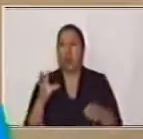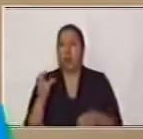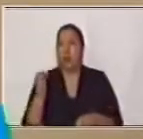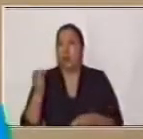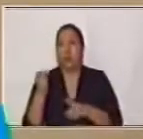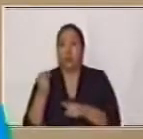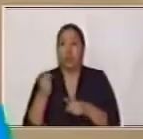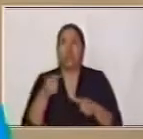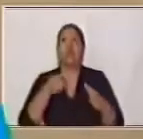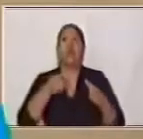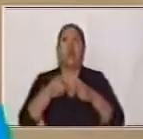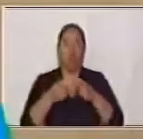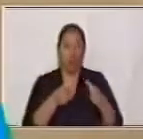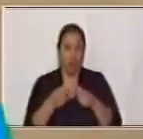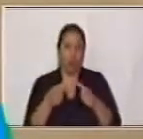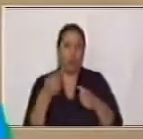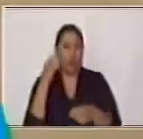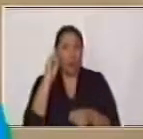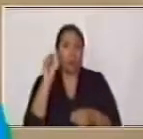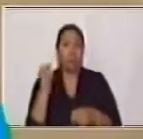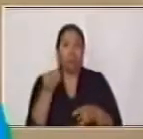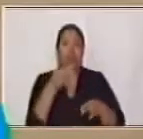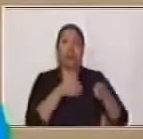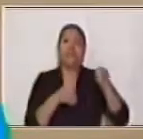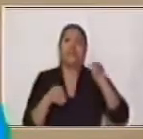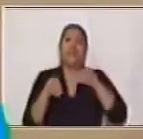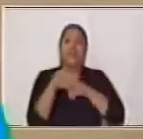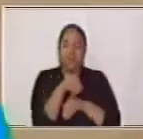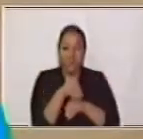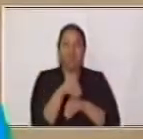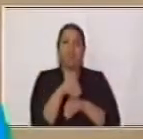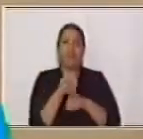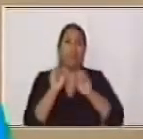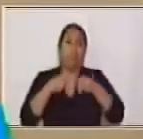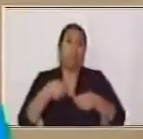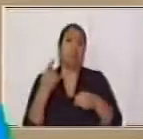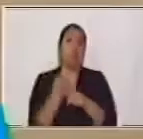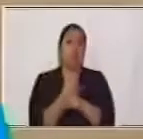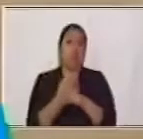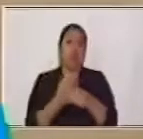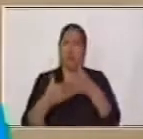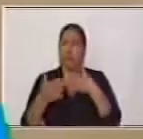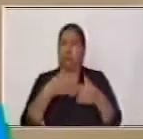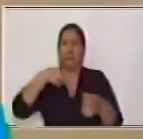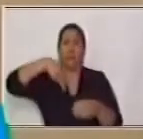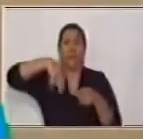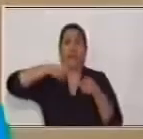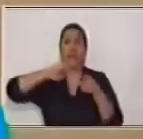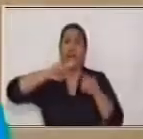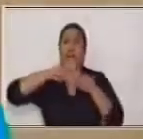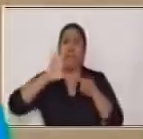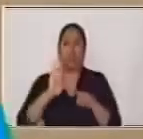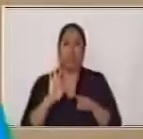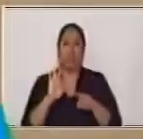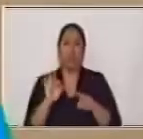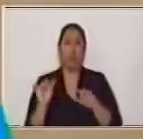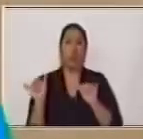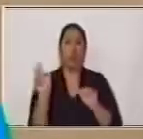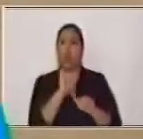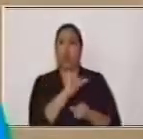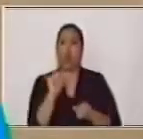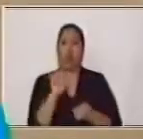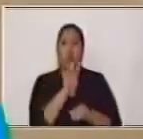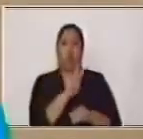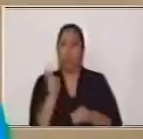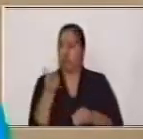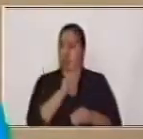coordinada. Porque si sustituimos, podemos utilizar cualquier nexo y ambas pues tienen el mismo nivel de